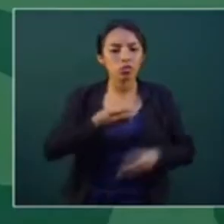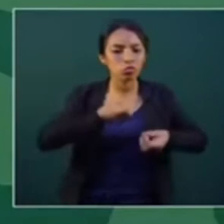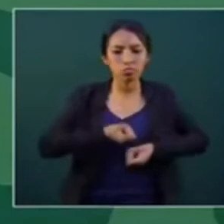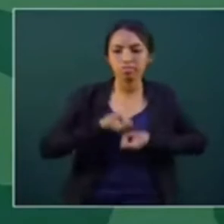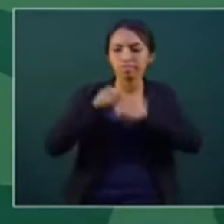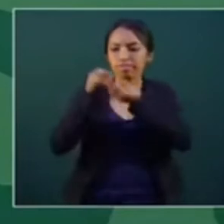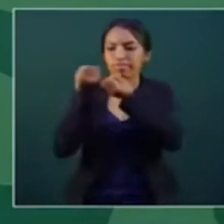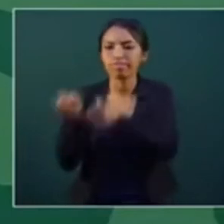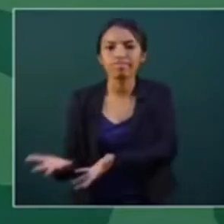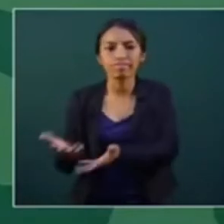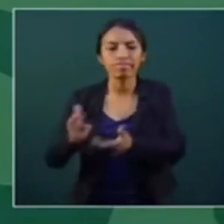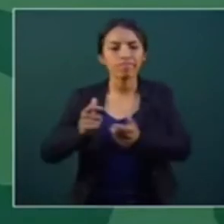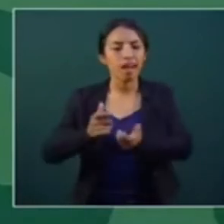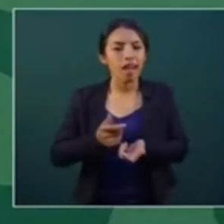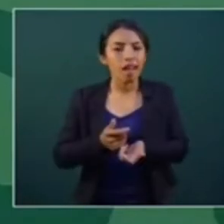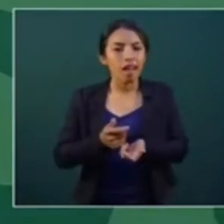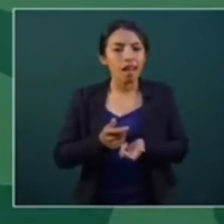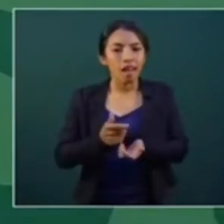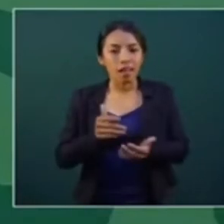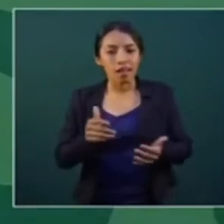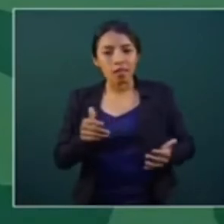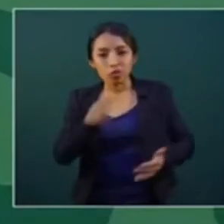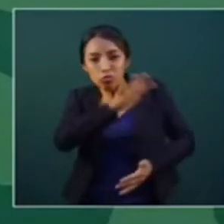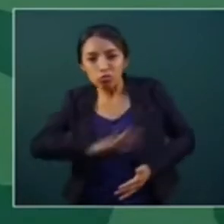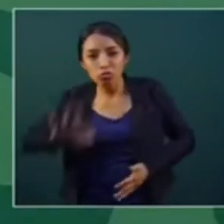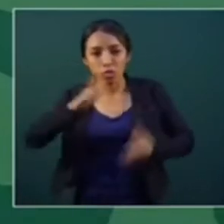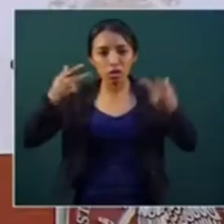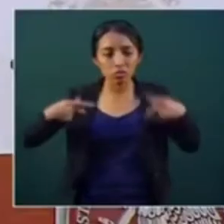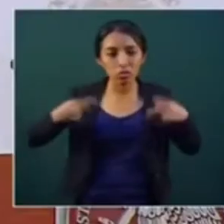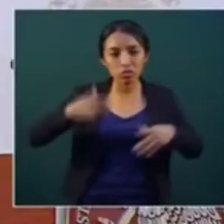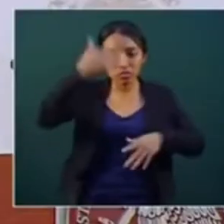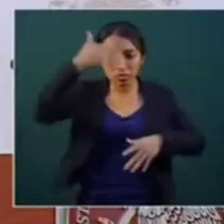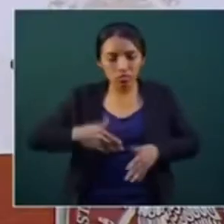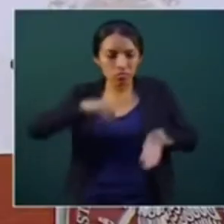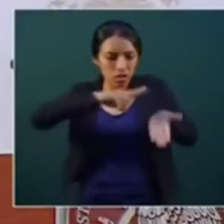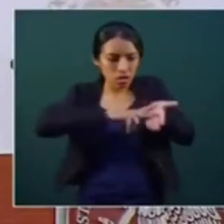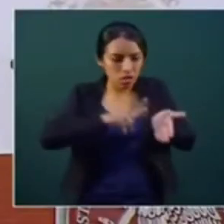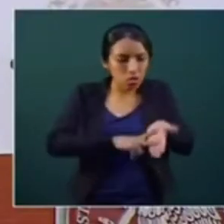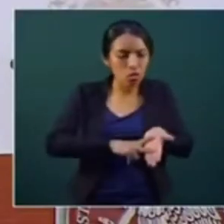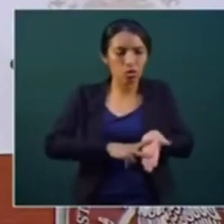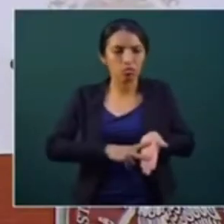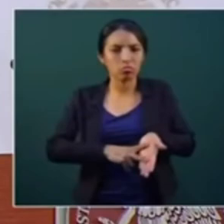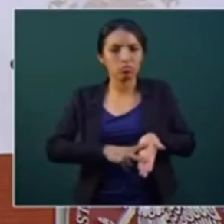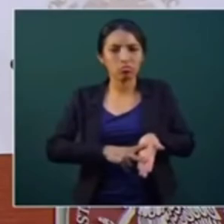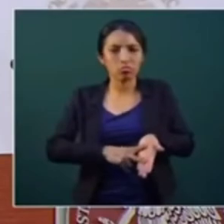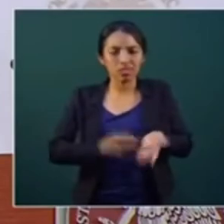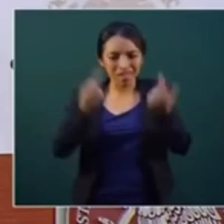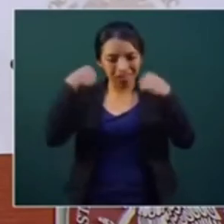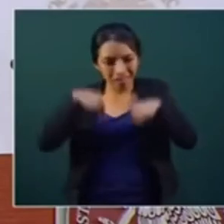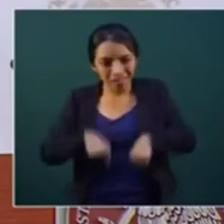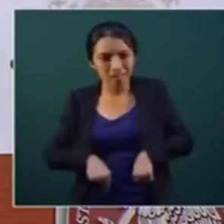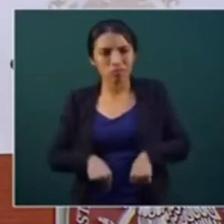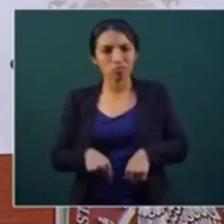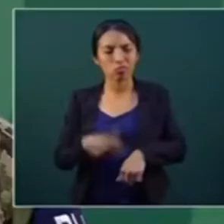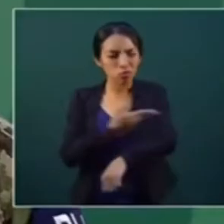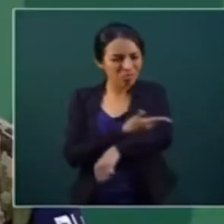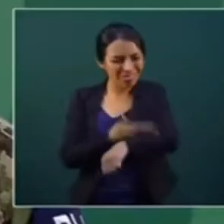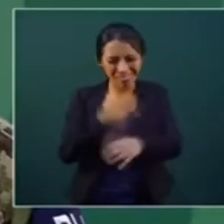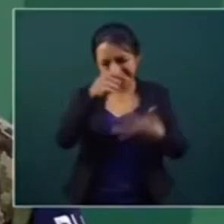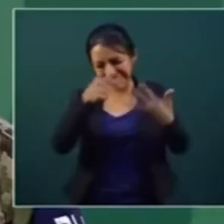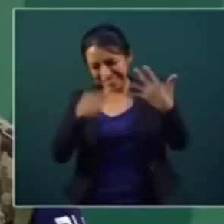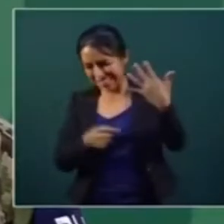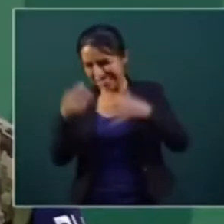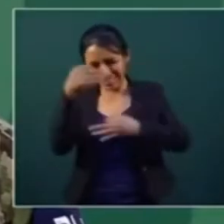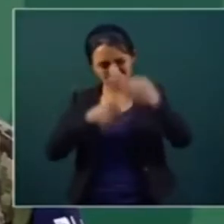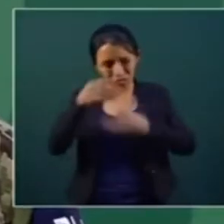servidores públicos, con mucha ética, con muchos valores y principios. Y eso es lo que quisiéramos, que muchos